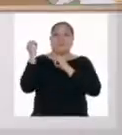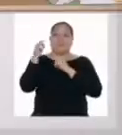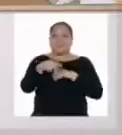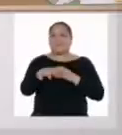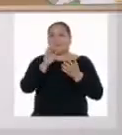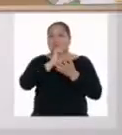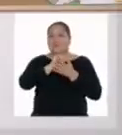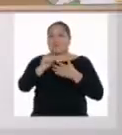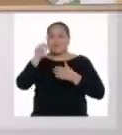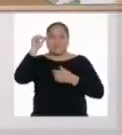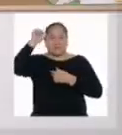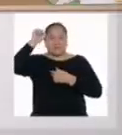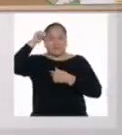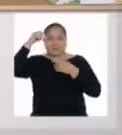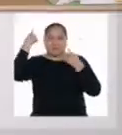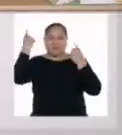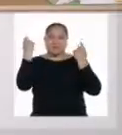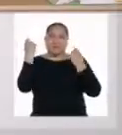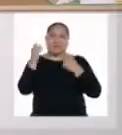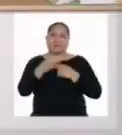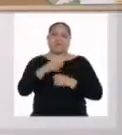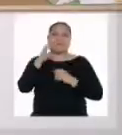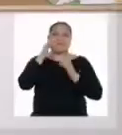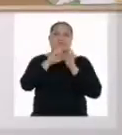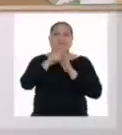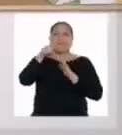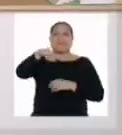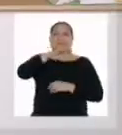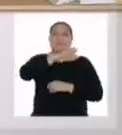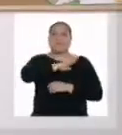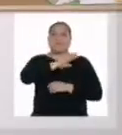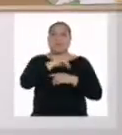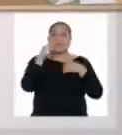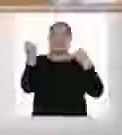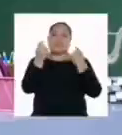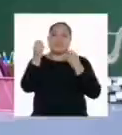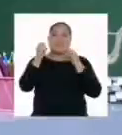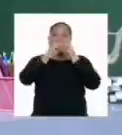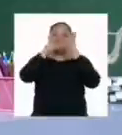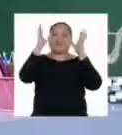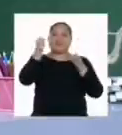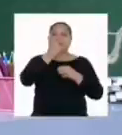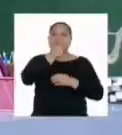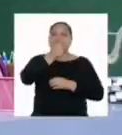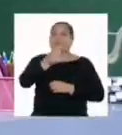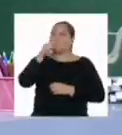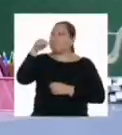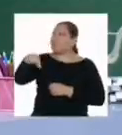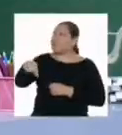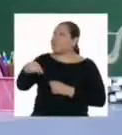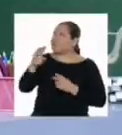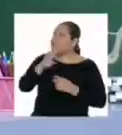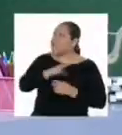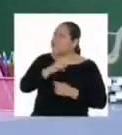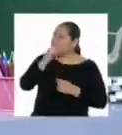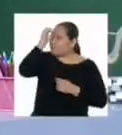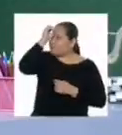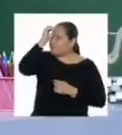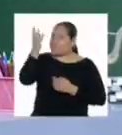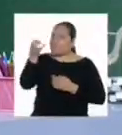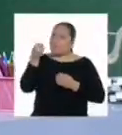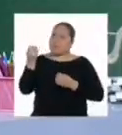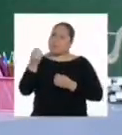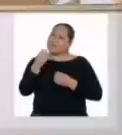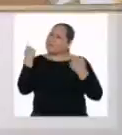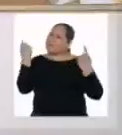cosas por conmemorar. Por ejemplo, este jueves se celebra el Día del Periodista. ¿Es este jueves? No lo sabía. ¿Y por qué